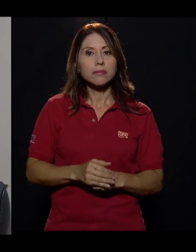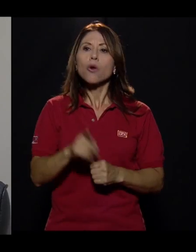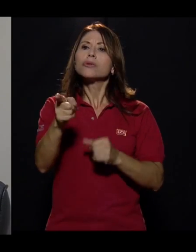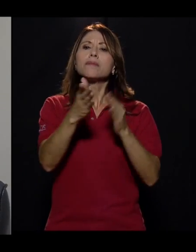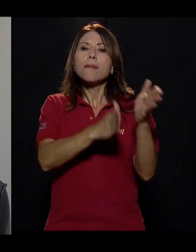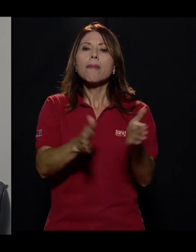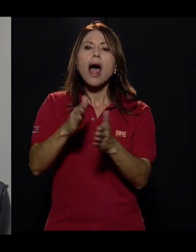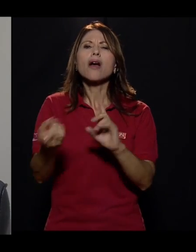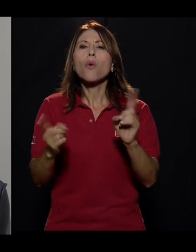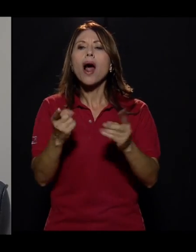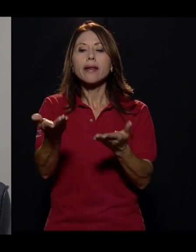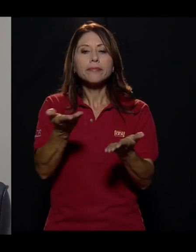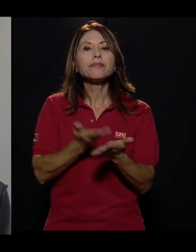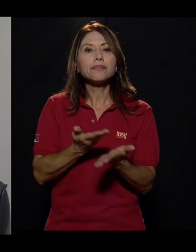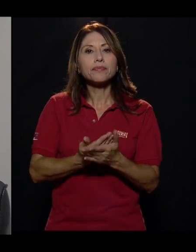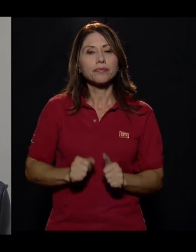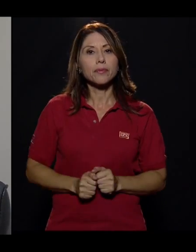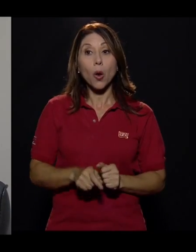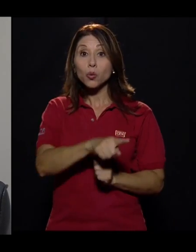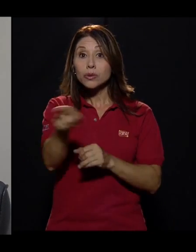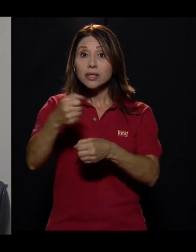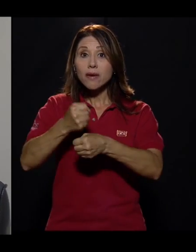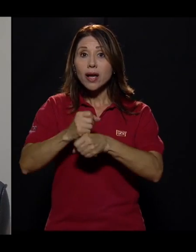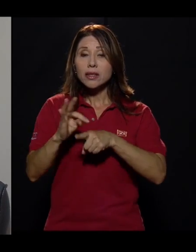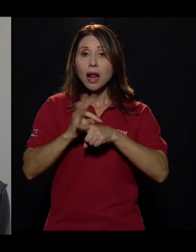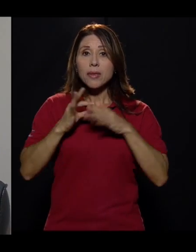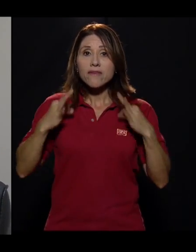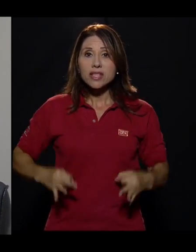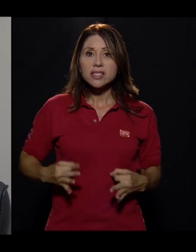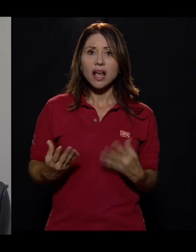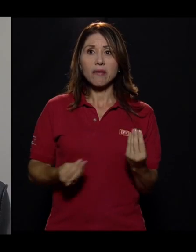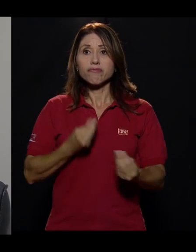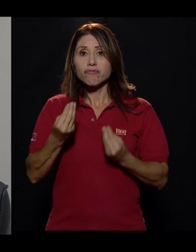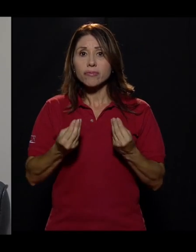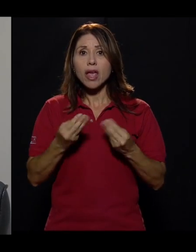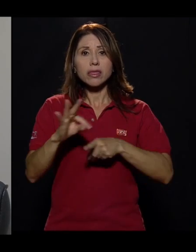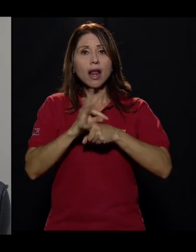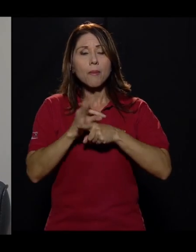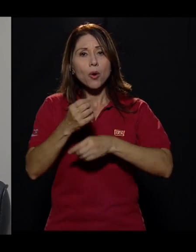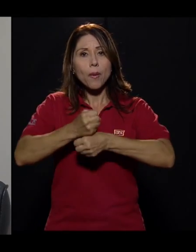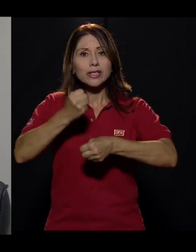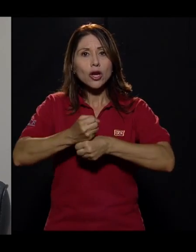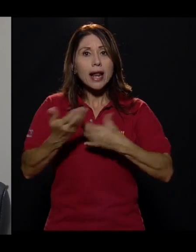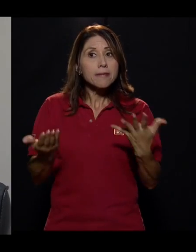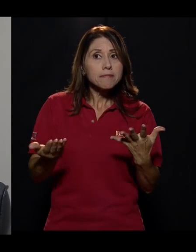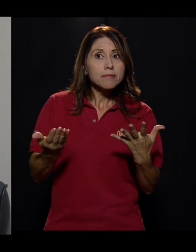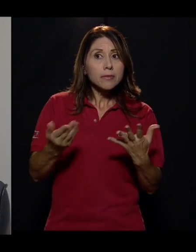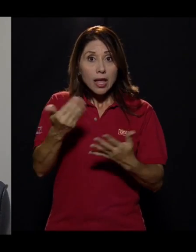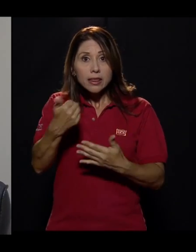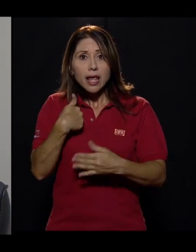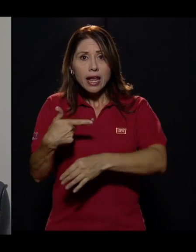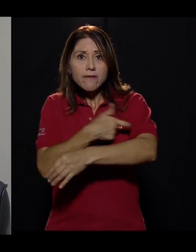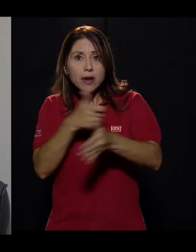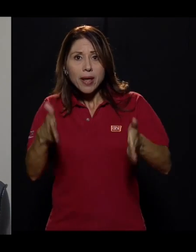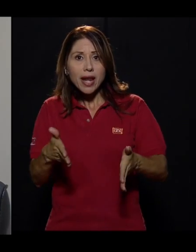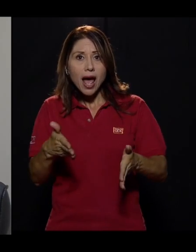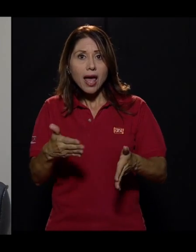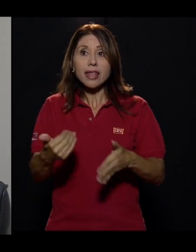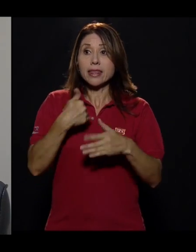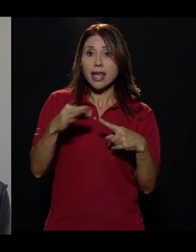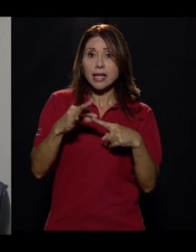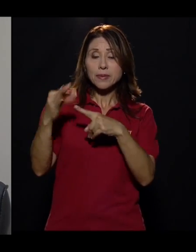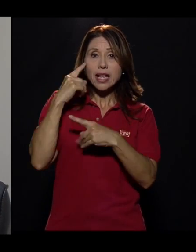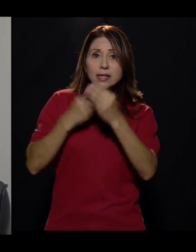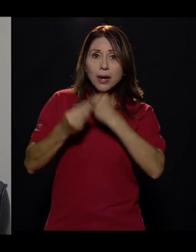A ver, ¿qué plan tienen? ¿Cómo manejan la terapia física? ¿Qué hacen con la terapia ocupacional? ¿Tienen enfermera?